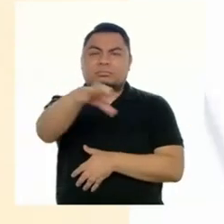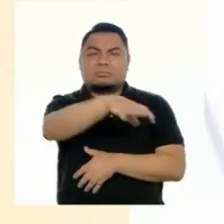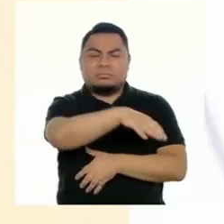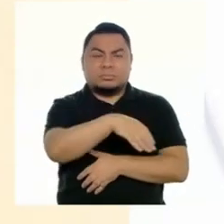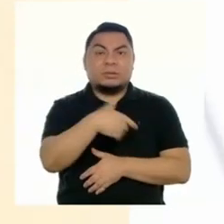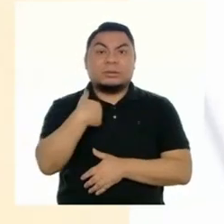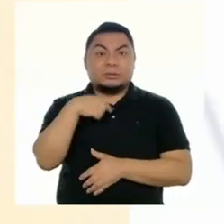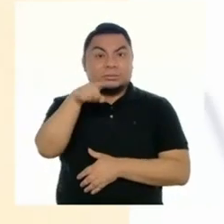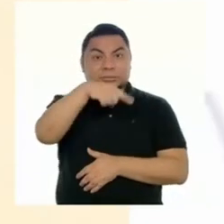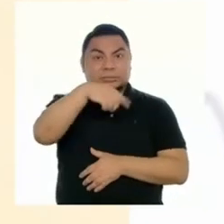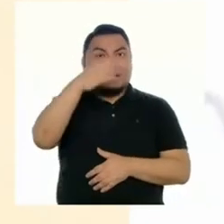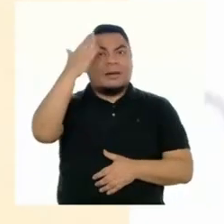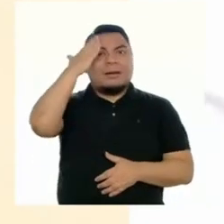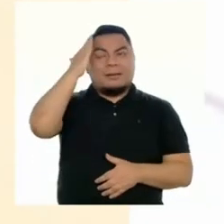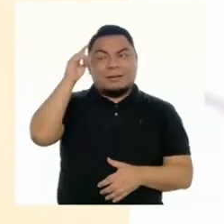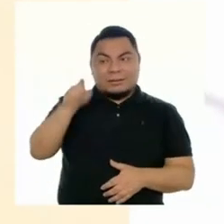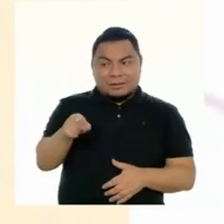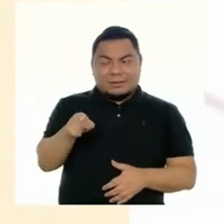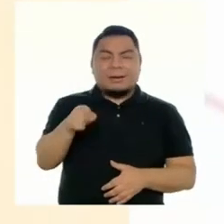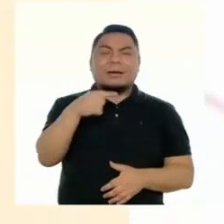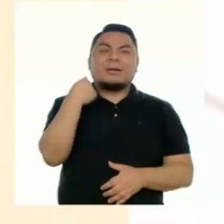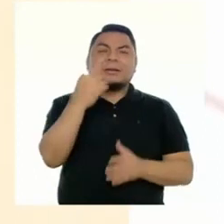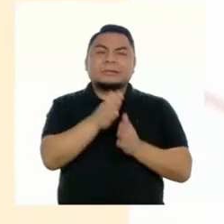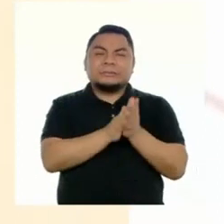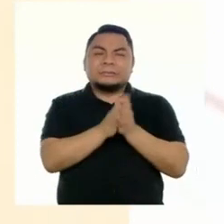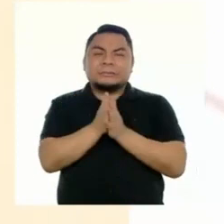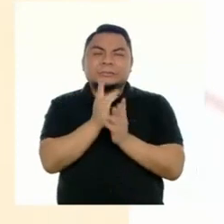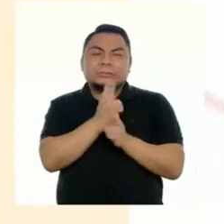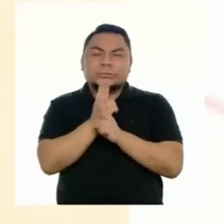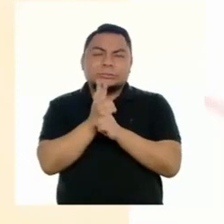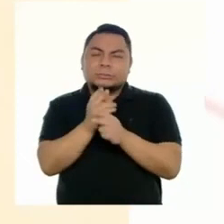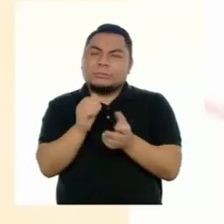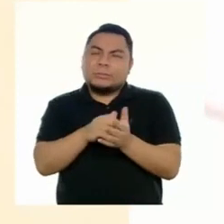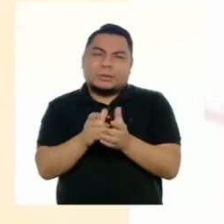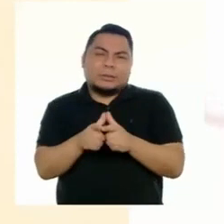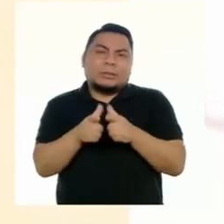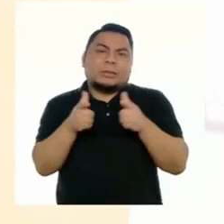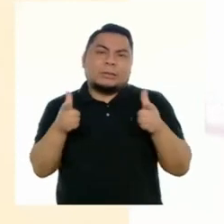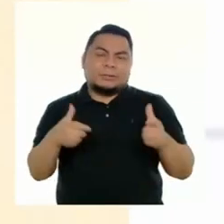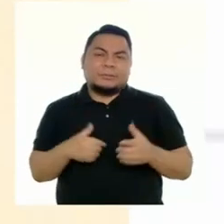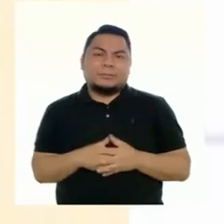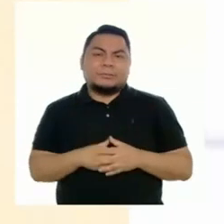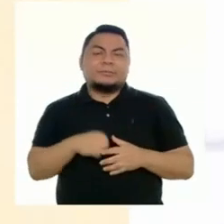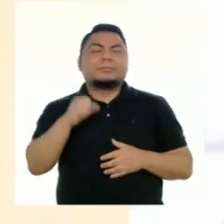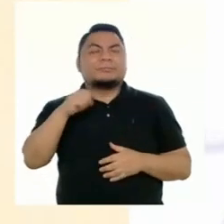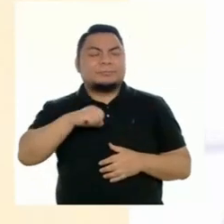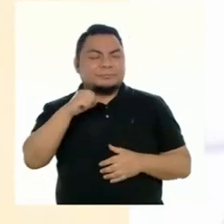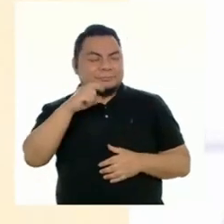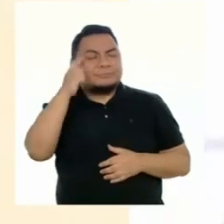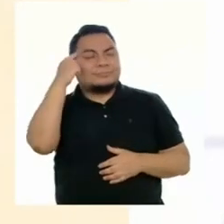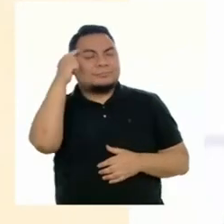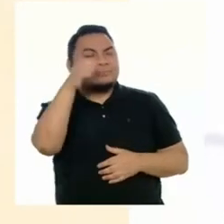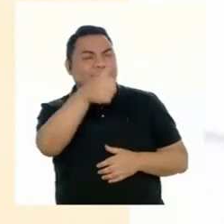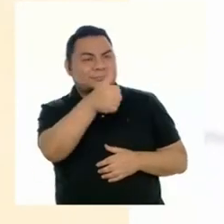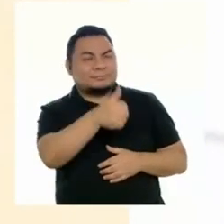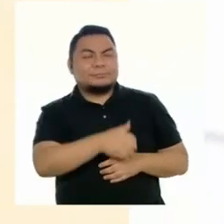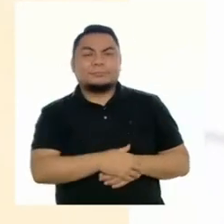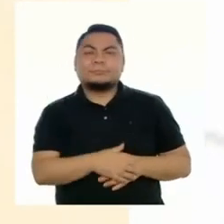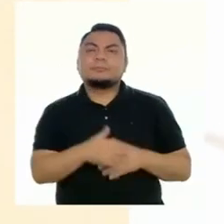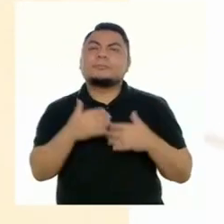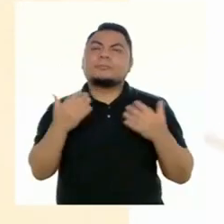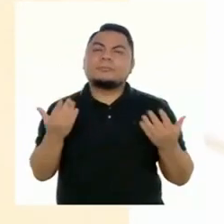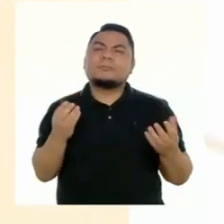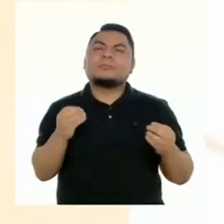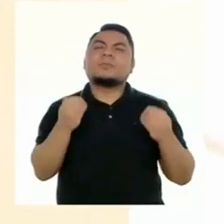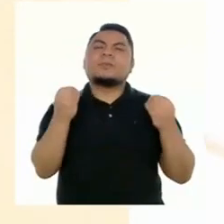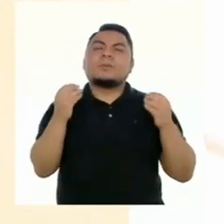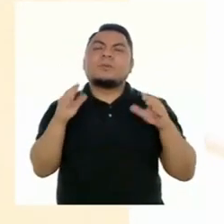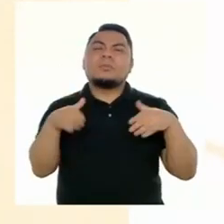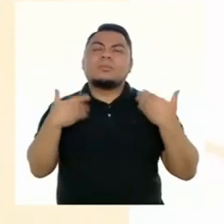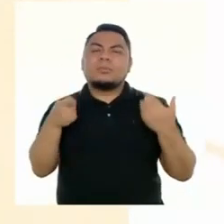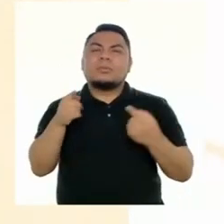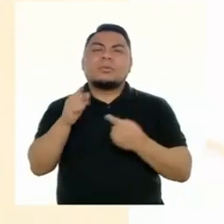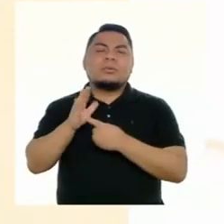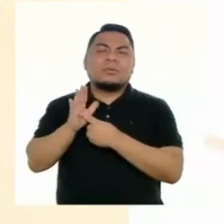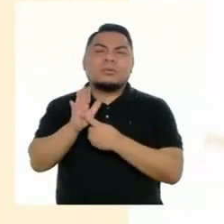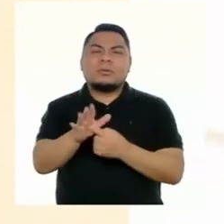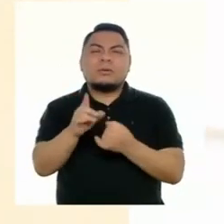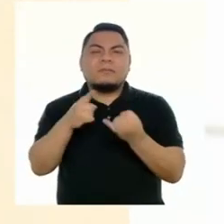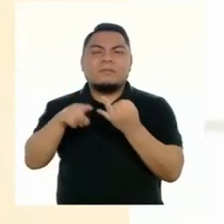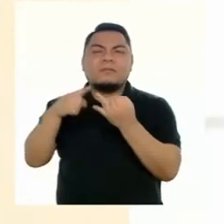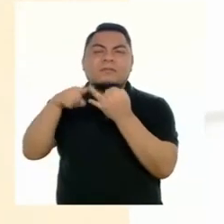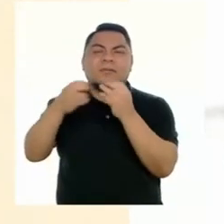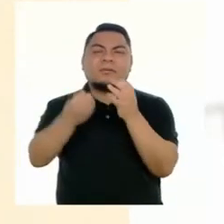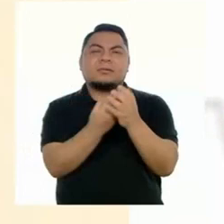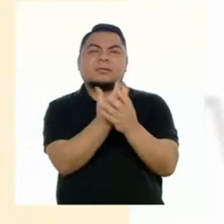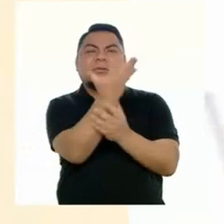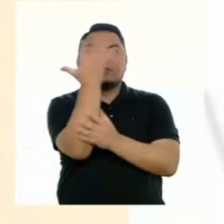que tenemos, nuestras ganas de preservarla serían más grandes. Buen punto, Miluska. ¿Y cómo crees que podríamos evidenciar esta